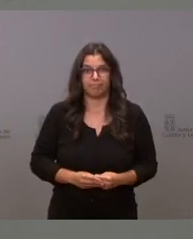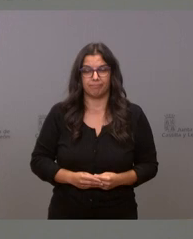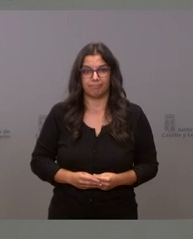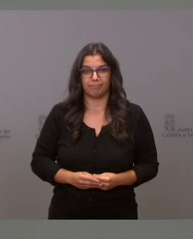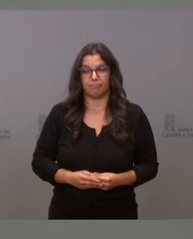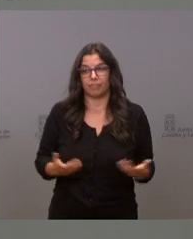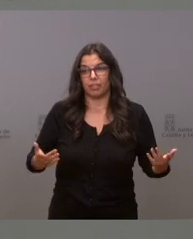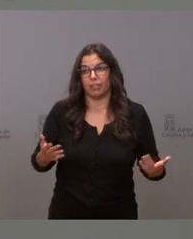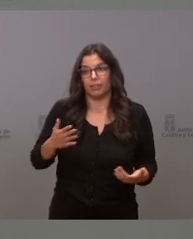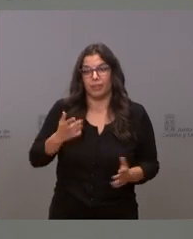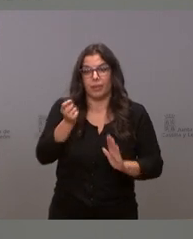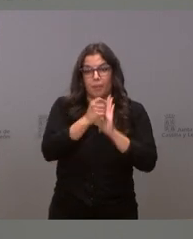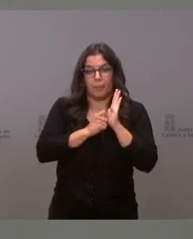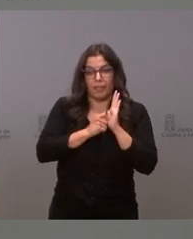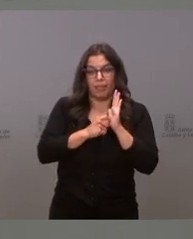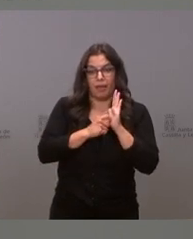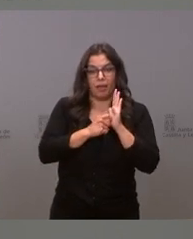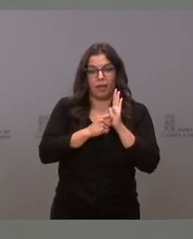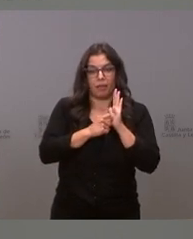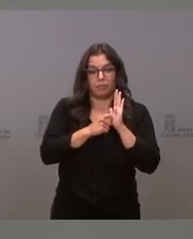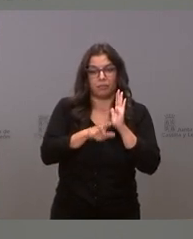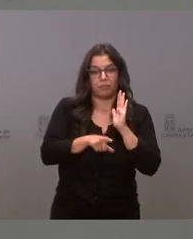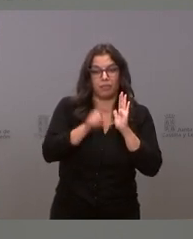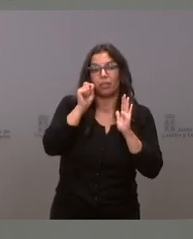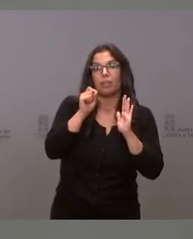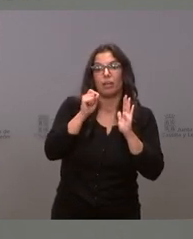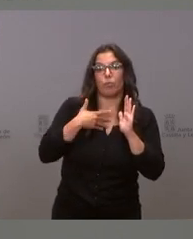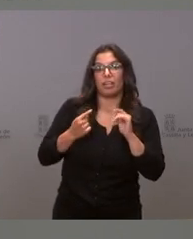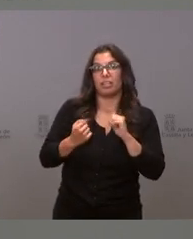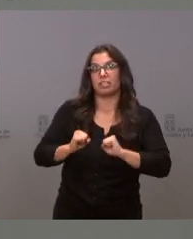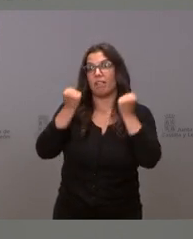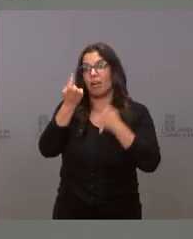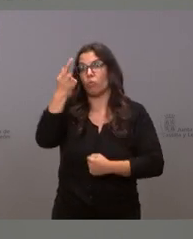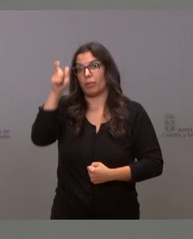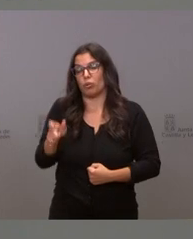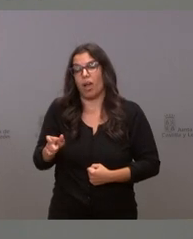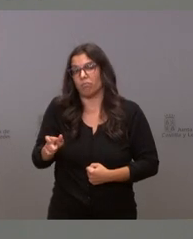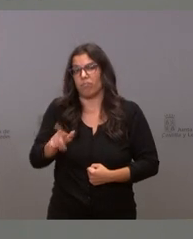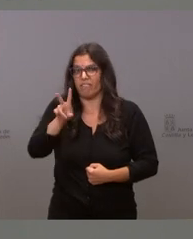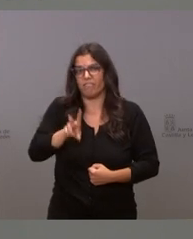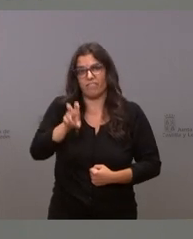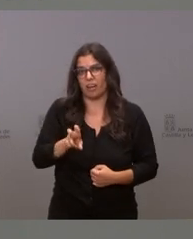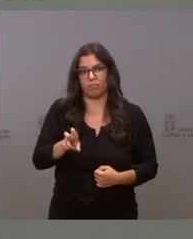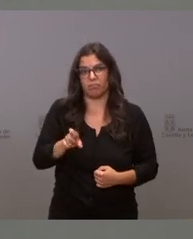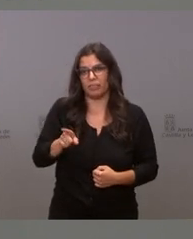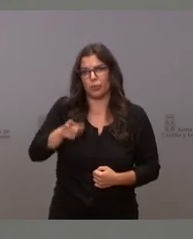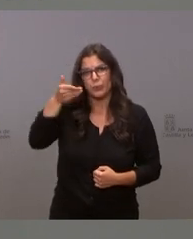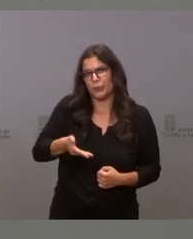podemos tomar la medida que salve una vida ese es el valor del tiempo no hay nada más precioso